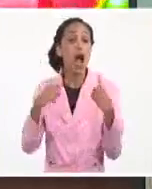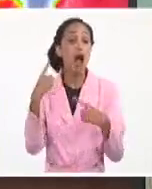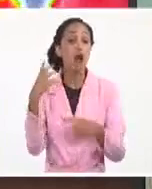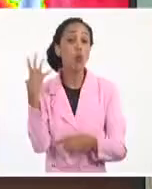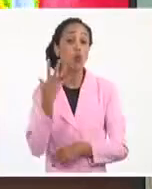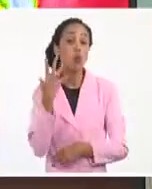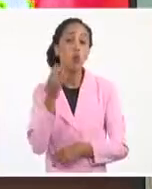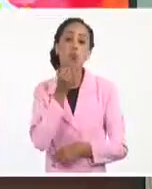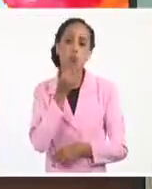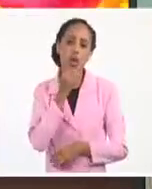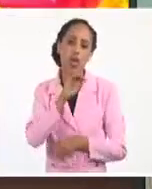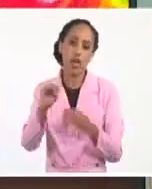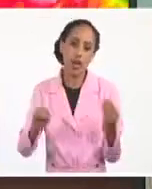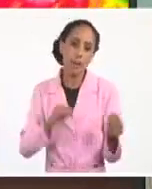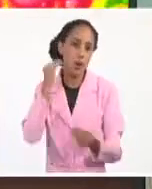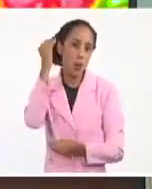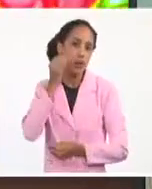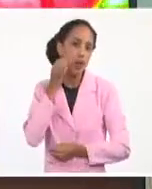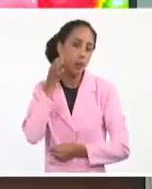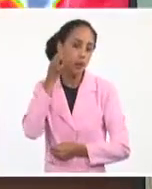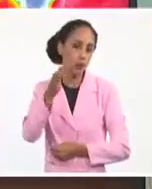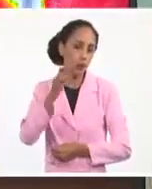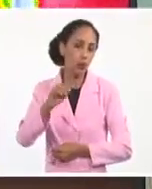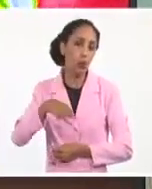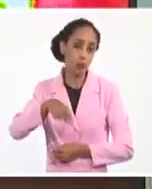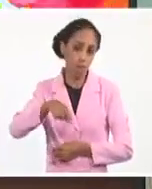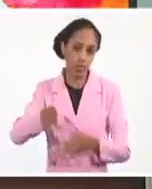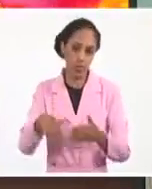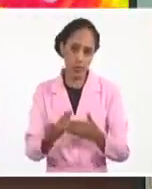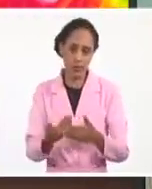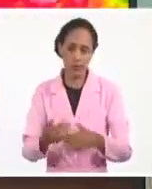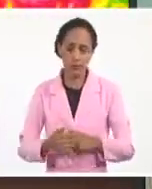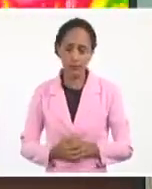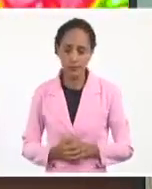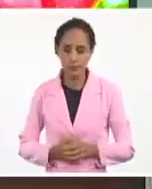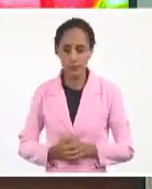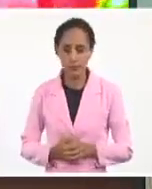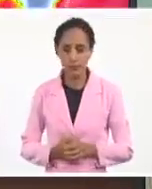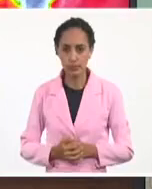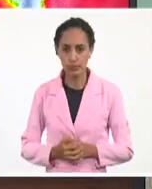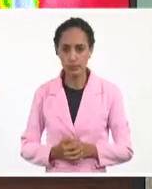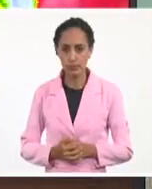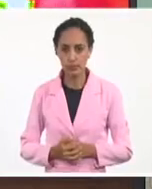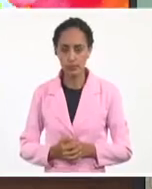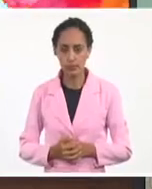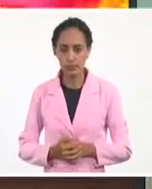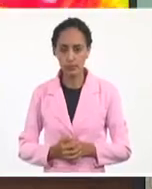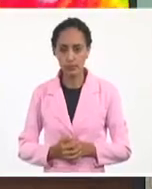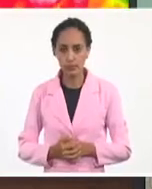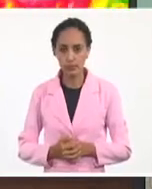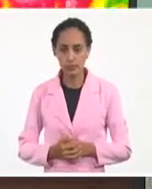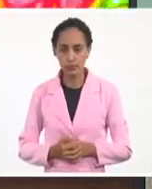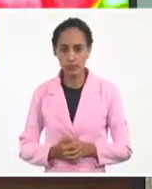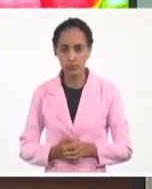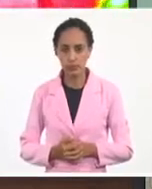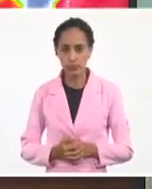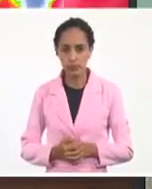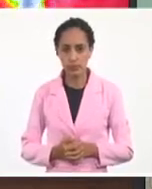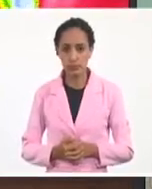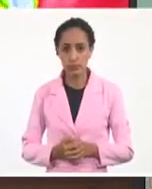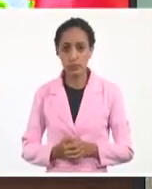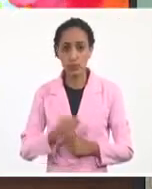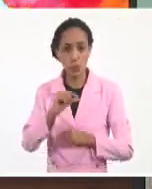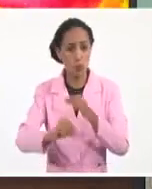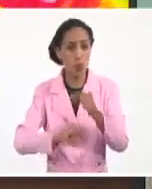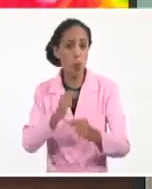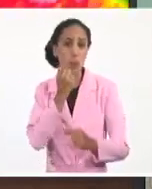variar algo. En lo fundamental, esto es así. pero siempre va a haber mejores puntualizaciones